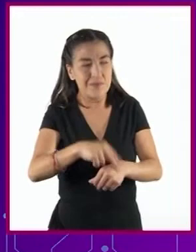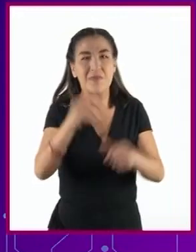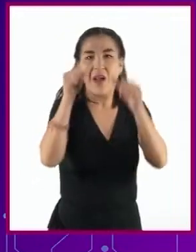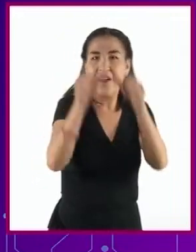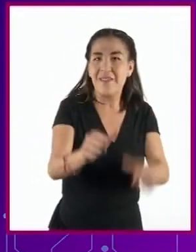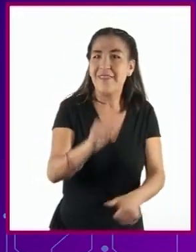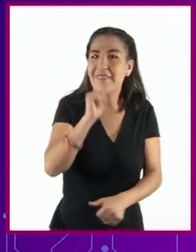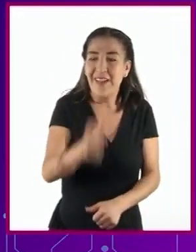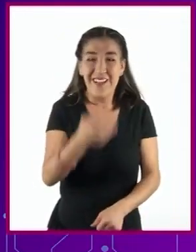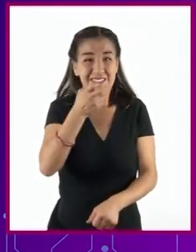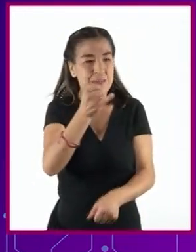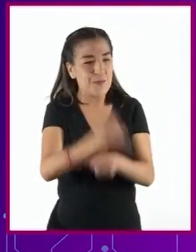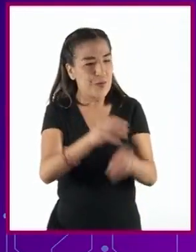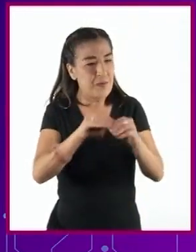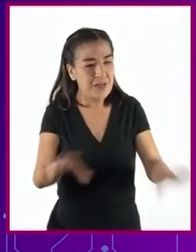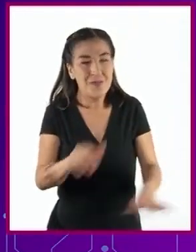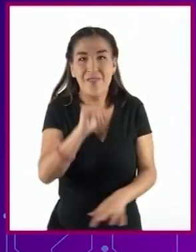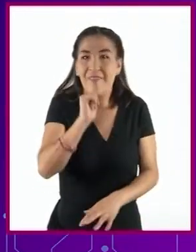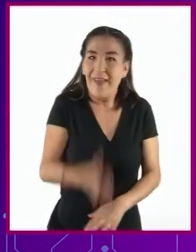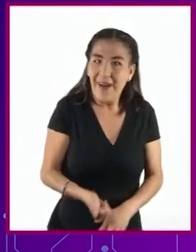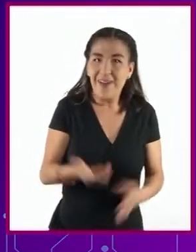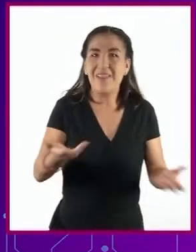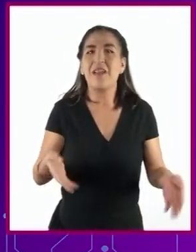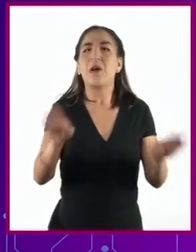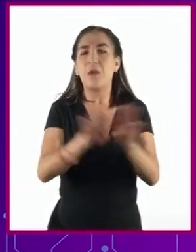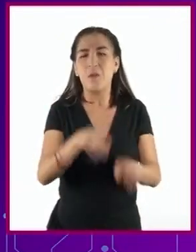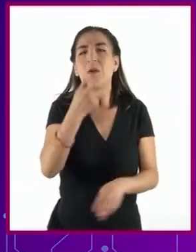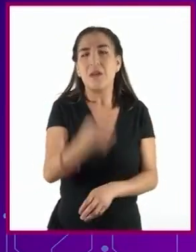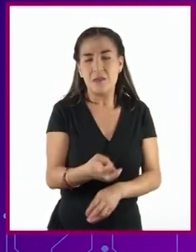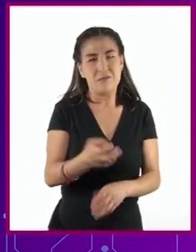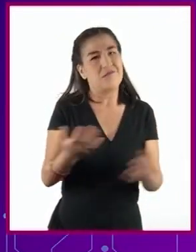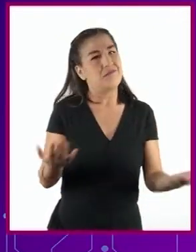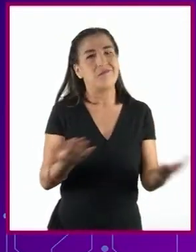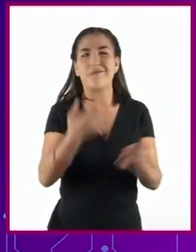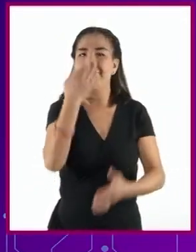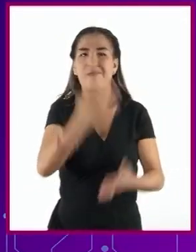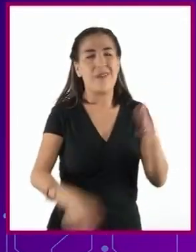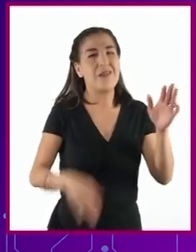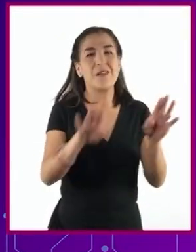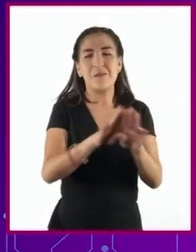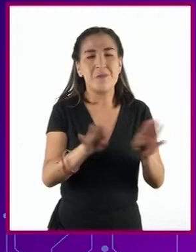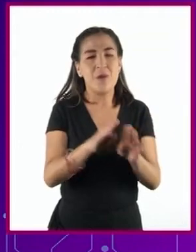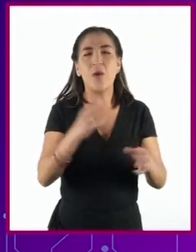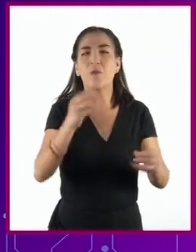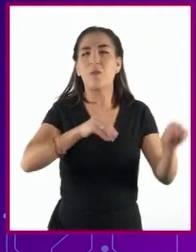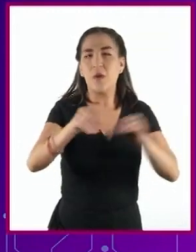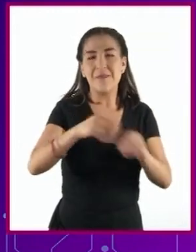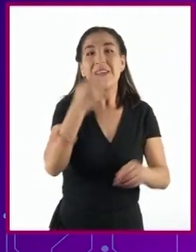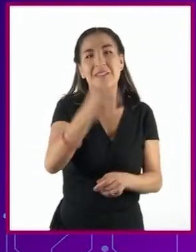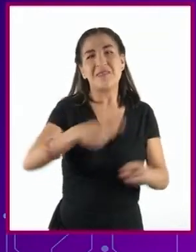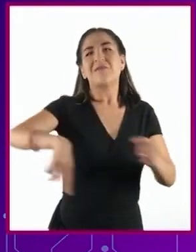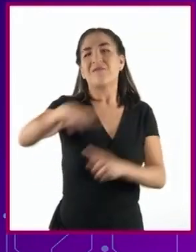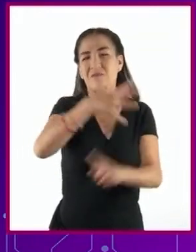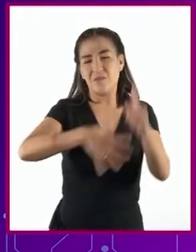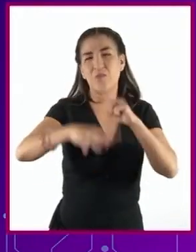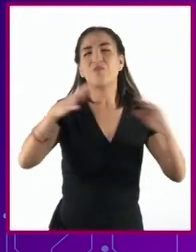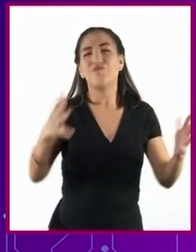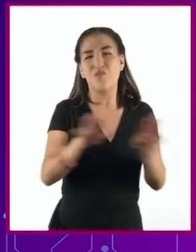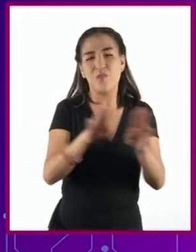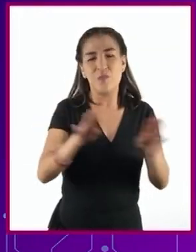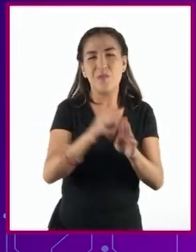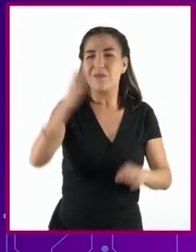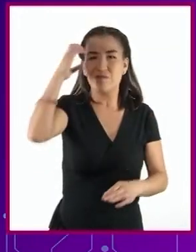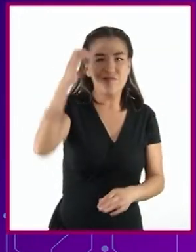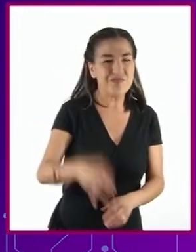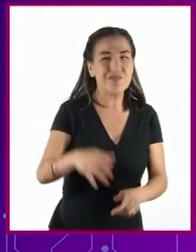desinformación, todo esto lo consideramos como paz social y en realidad se trata de una gran violencia social. Cuando